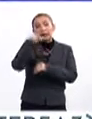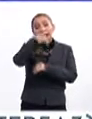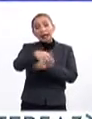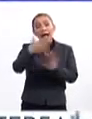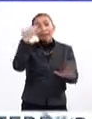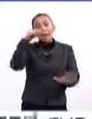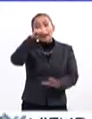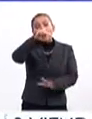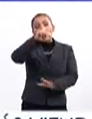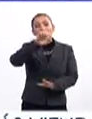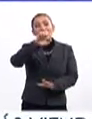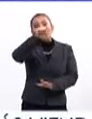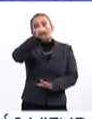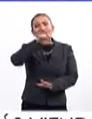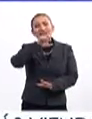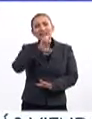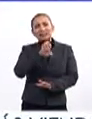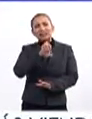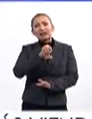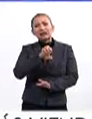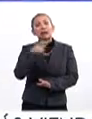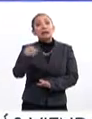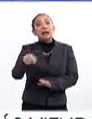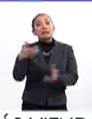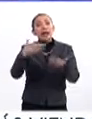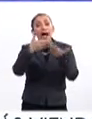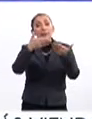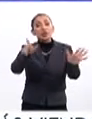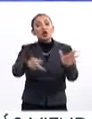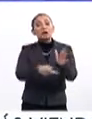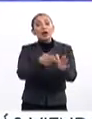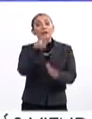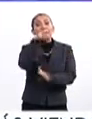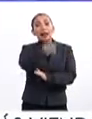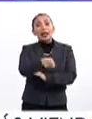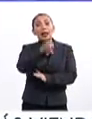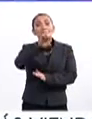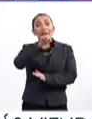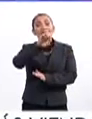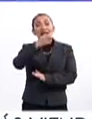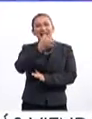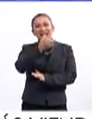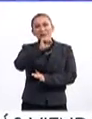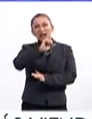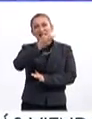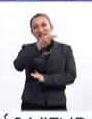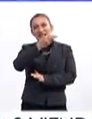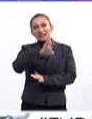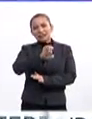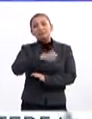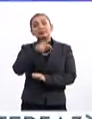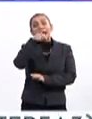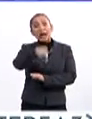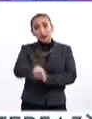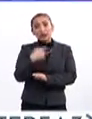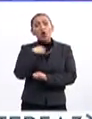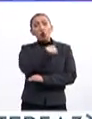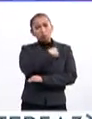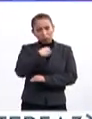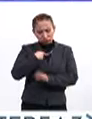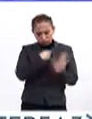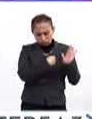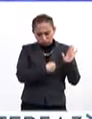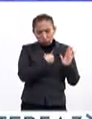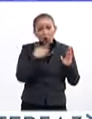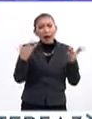el MESHE, porque se va a reabrir el MESHE, fue un compromiso,